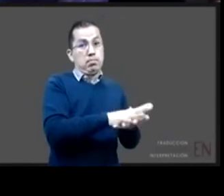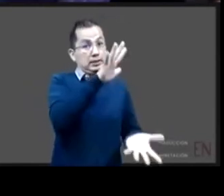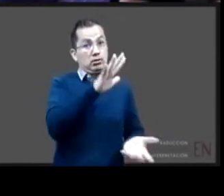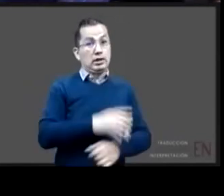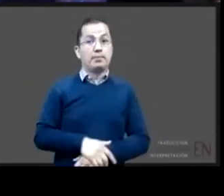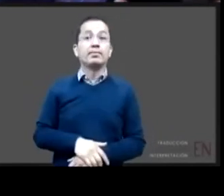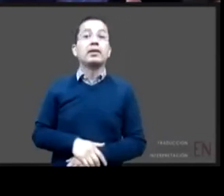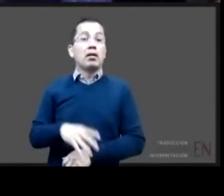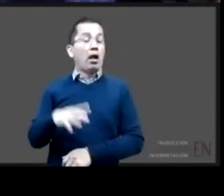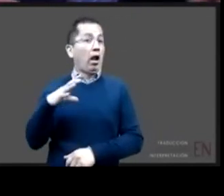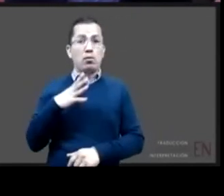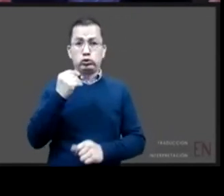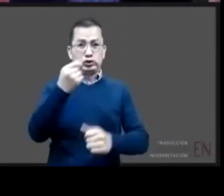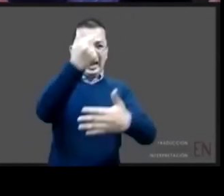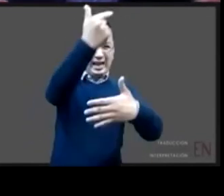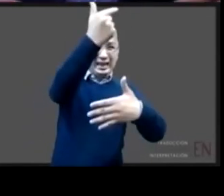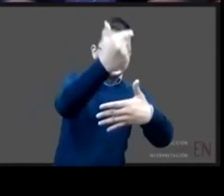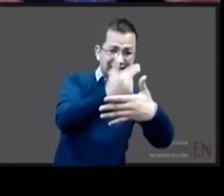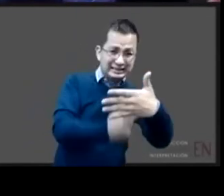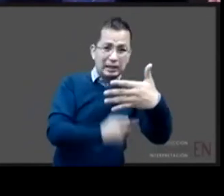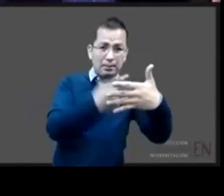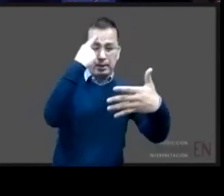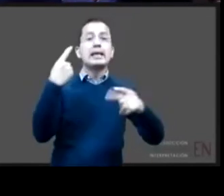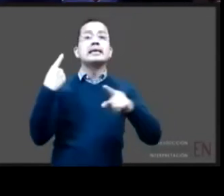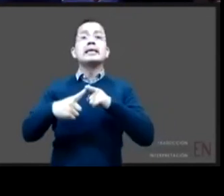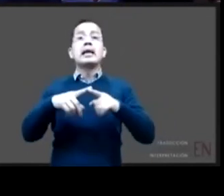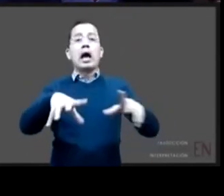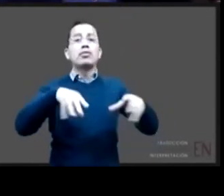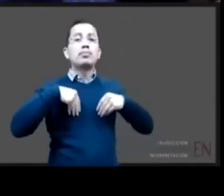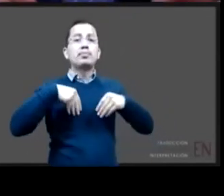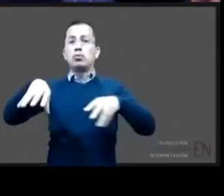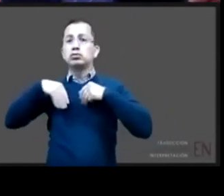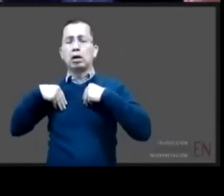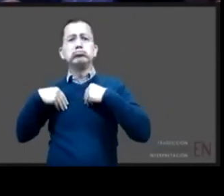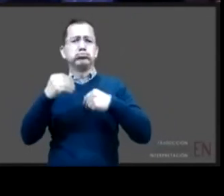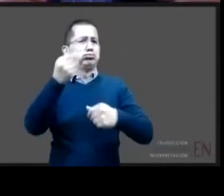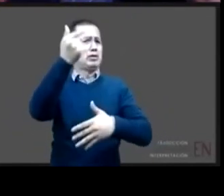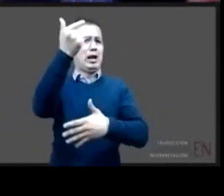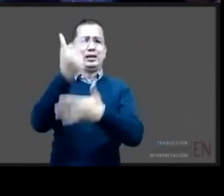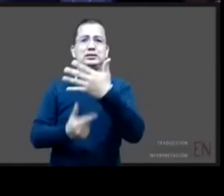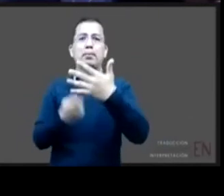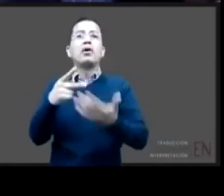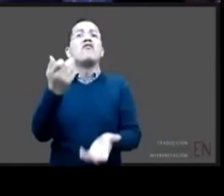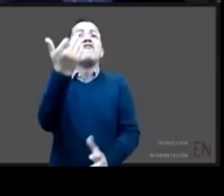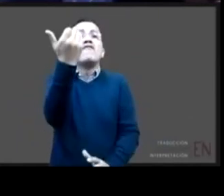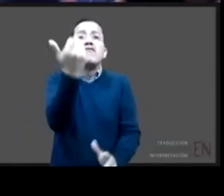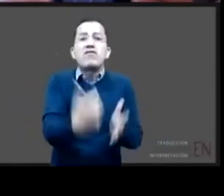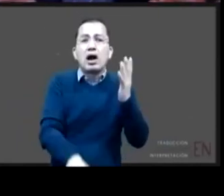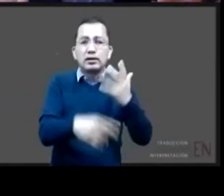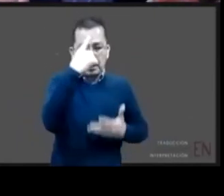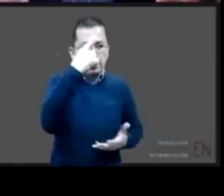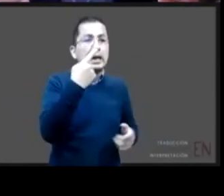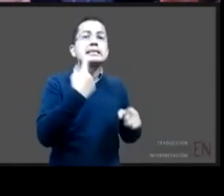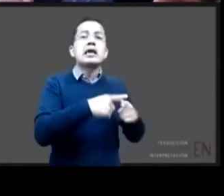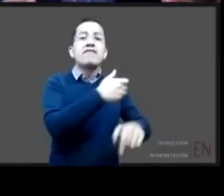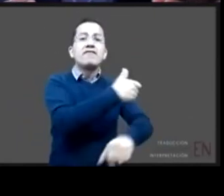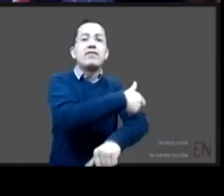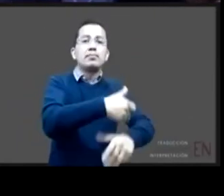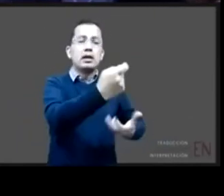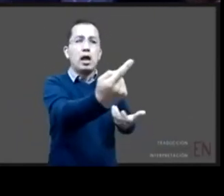para la adopción y no tenemos muchas familias de acogida en el país para el tamaño de este país tenemos pocas